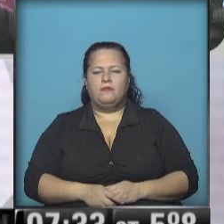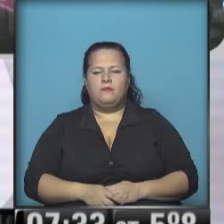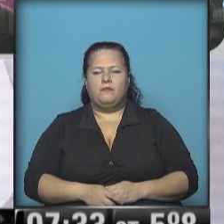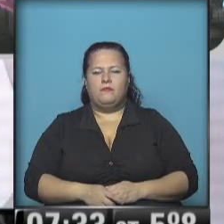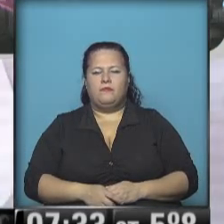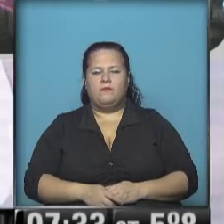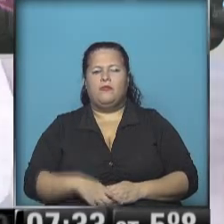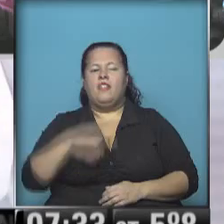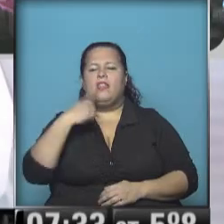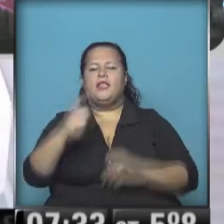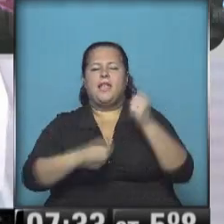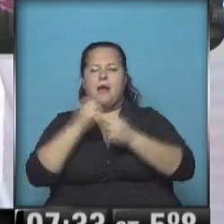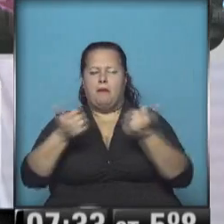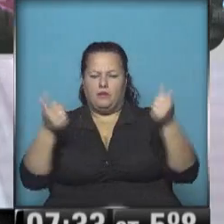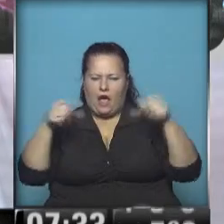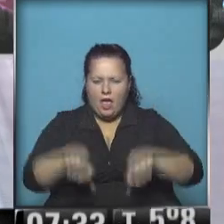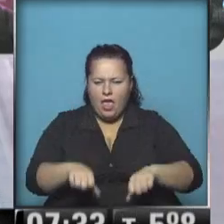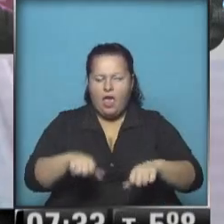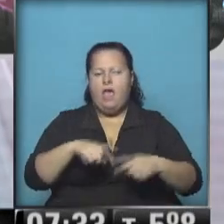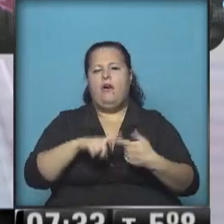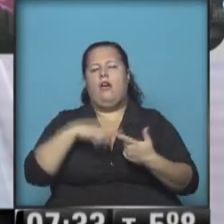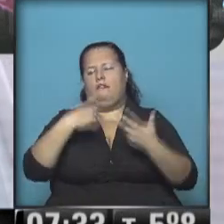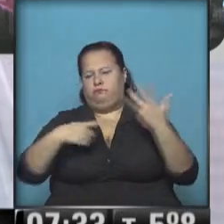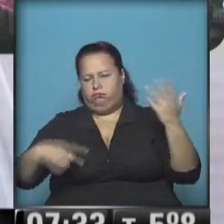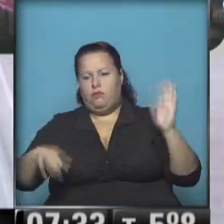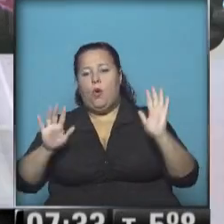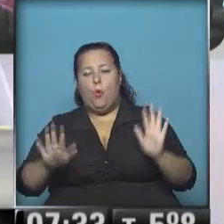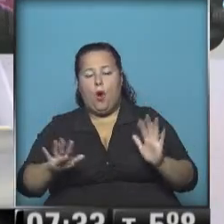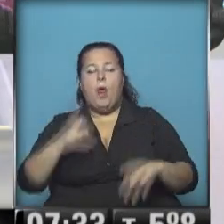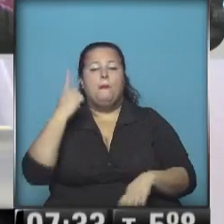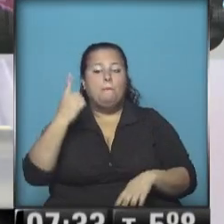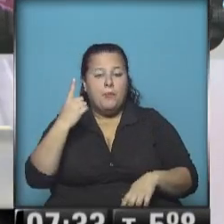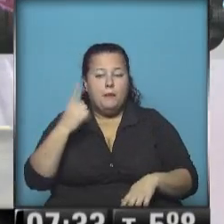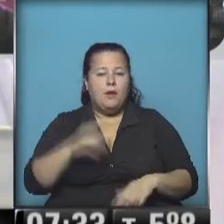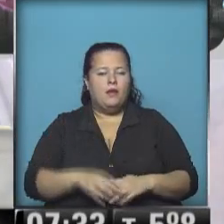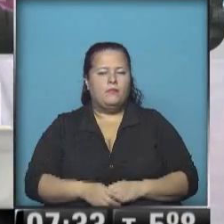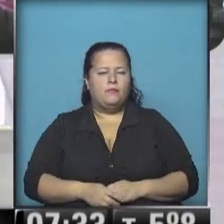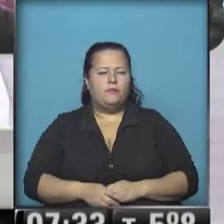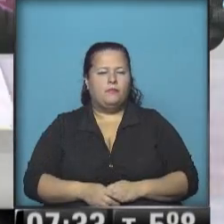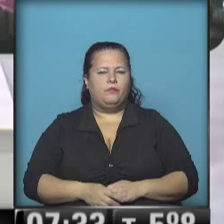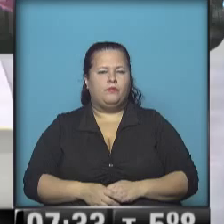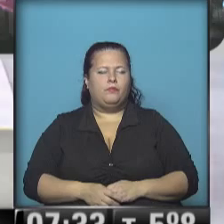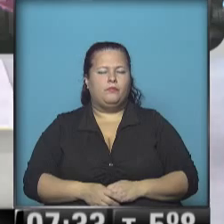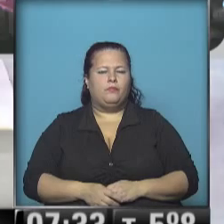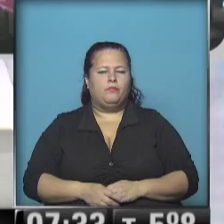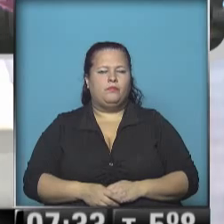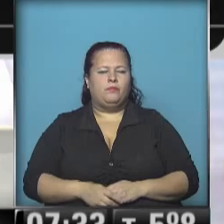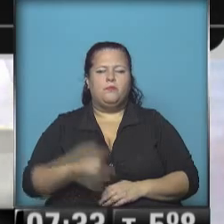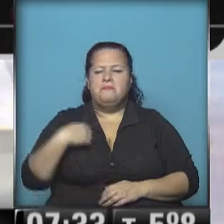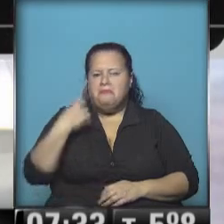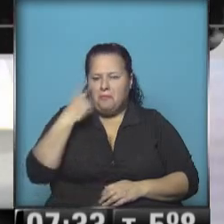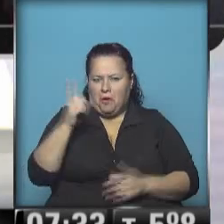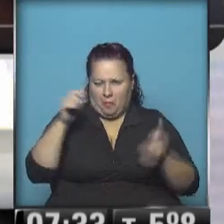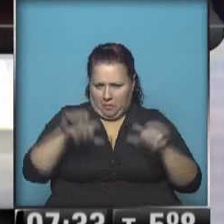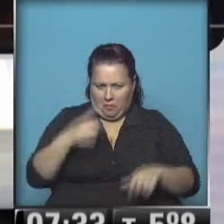está en quiebra, etcétera, etcétera. Bueno, en la principal, bueno, nosotros nunca vimos esas cosas,